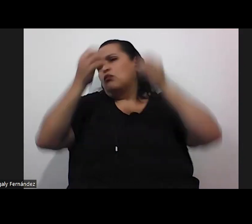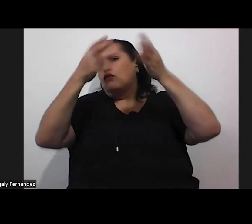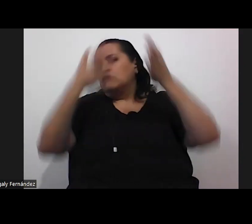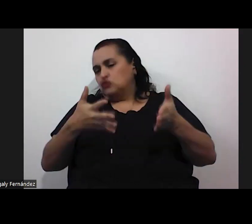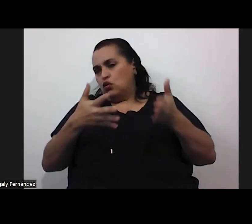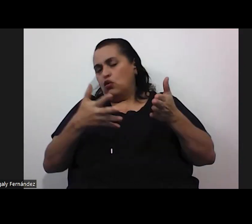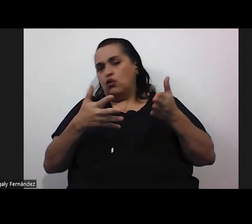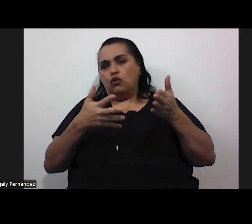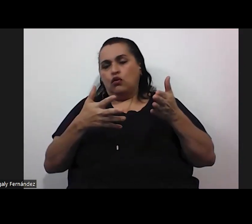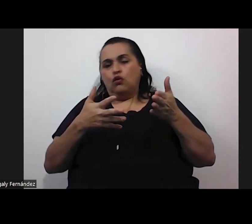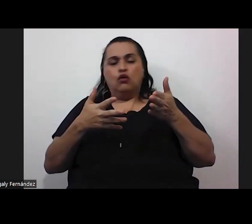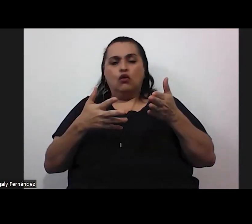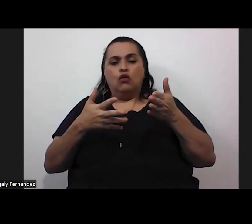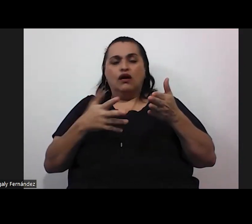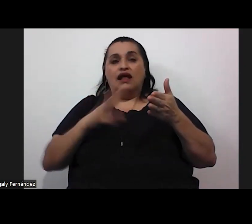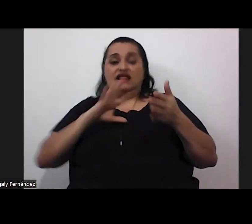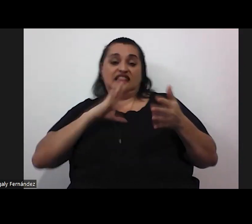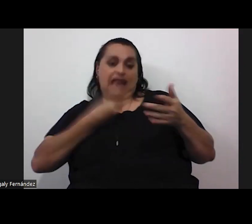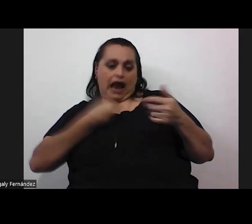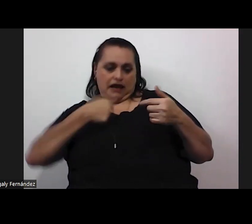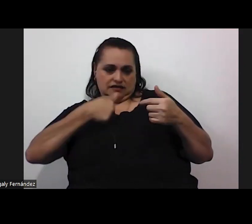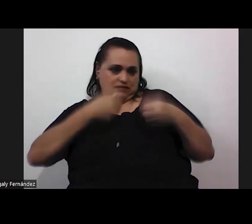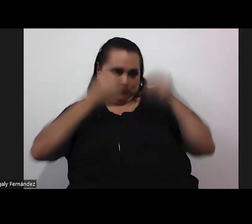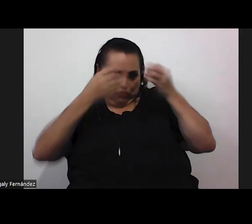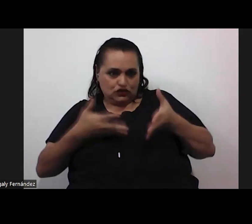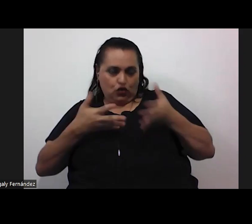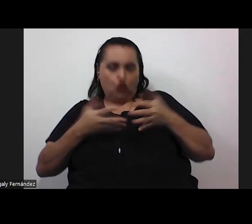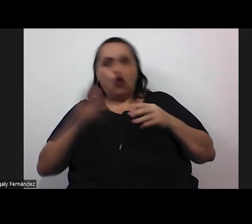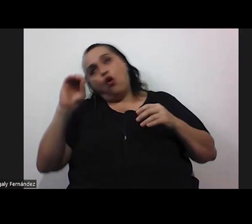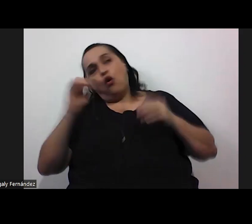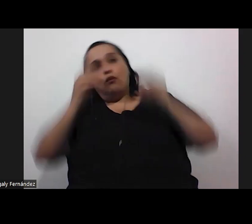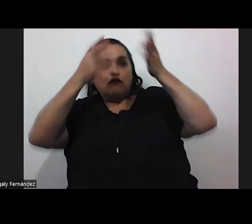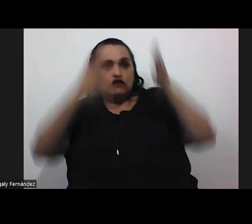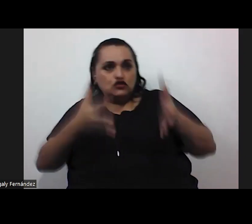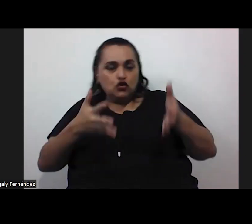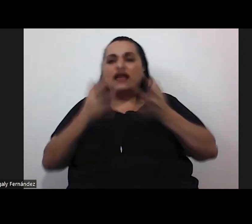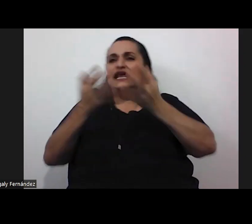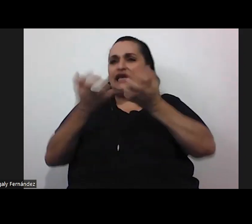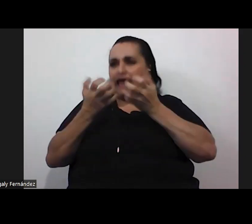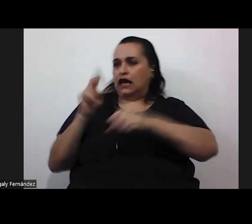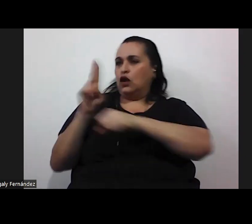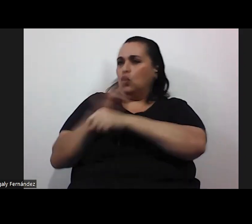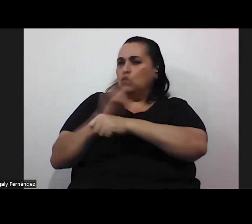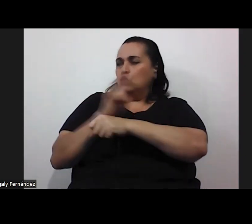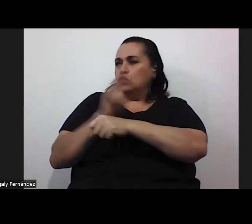un docente trans un docente por ejemplo que quiere utilizar si me ocurre alguna expresión de género